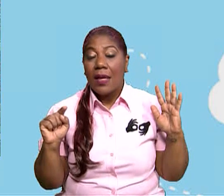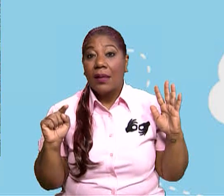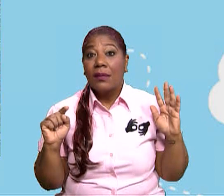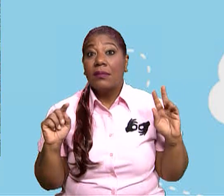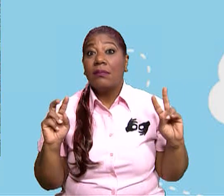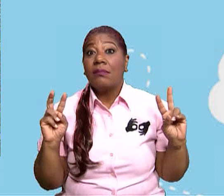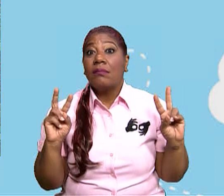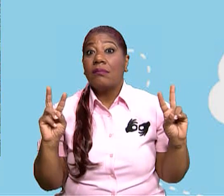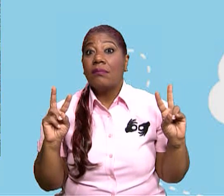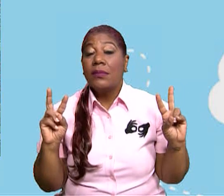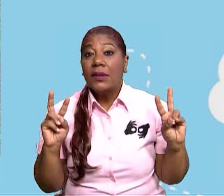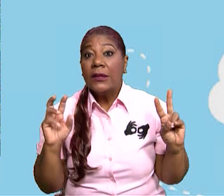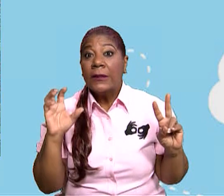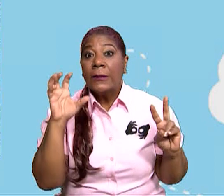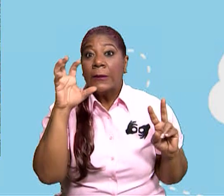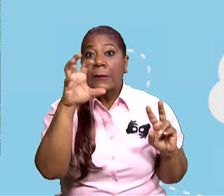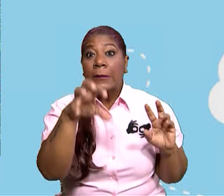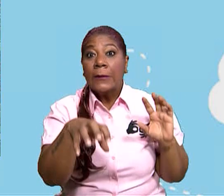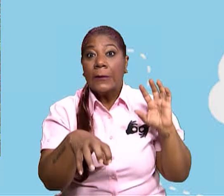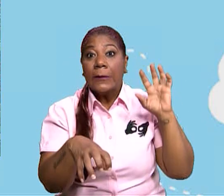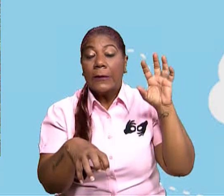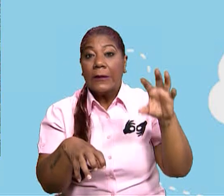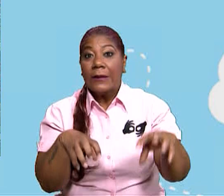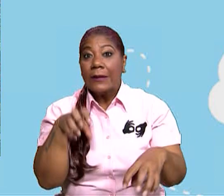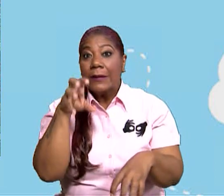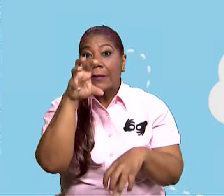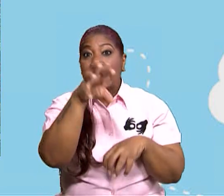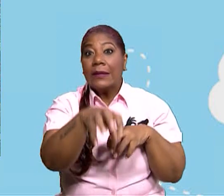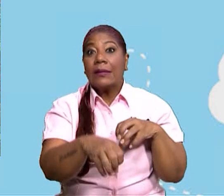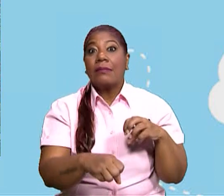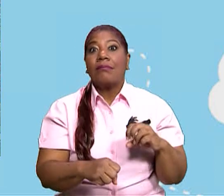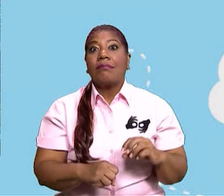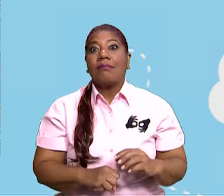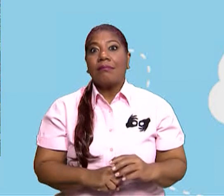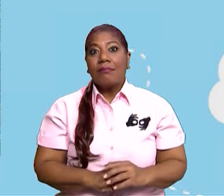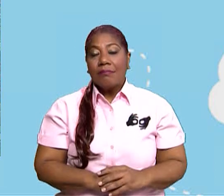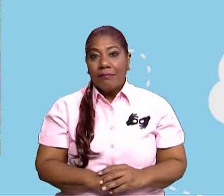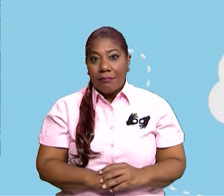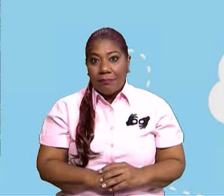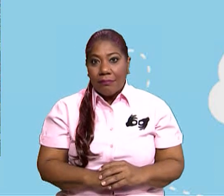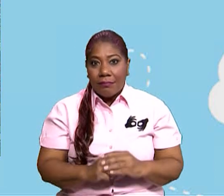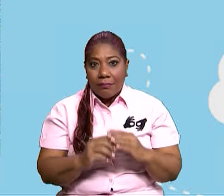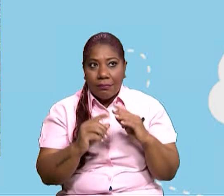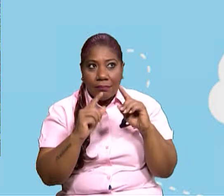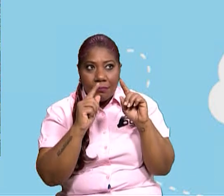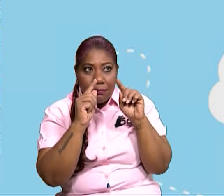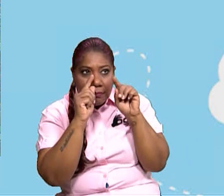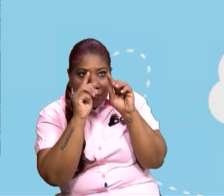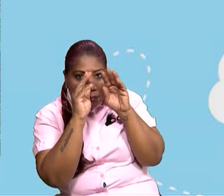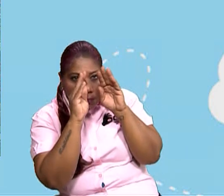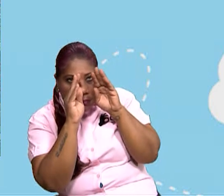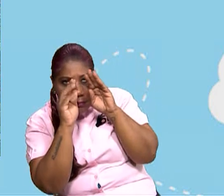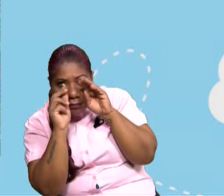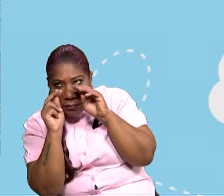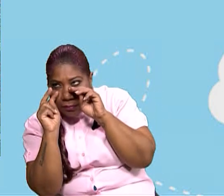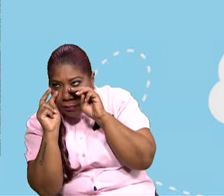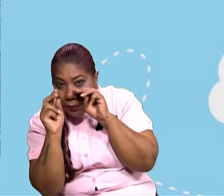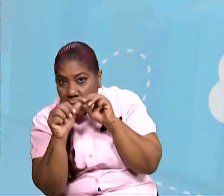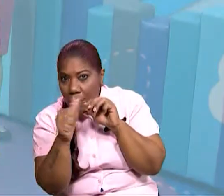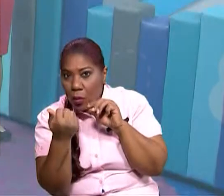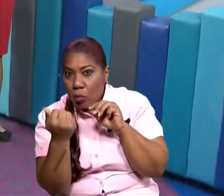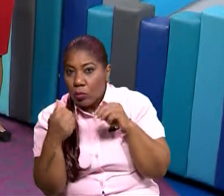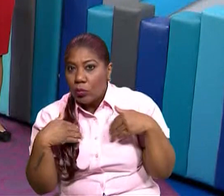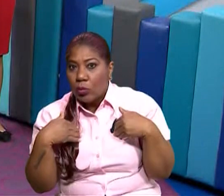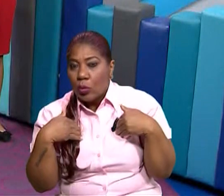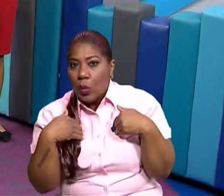grandes de la selva, como los jaguares, que necesitan un escondite para sechar sus presas. Ah,